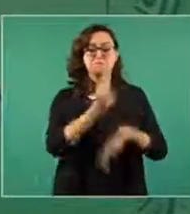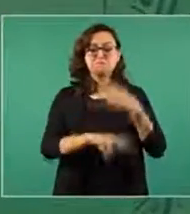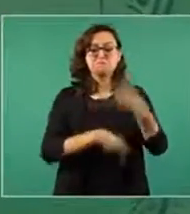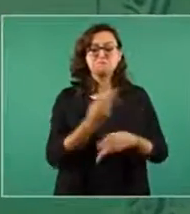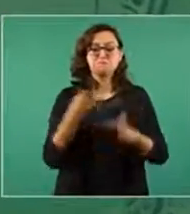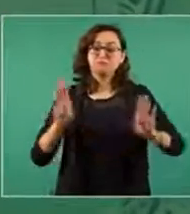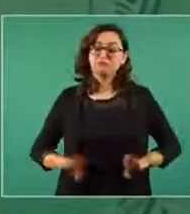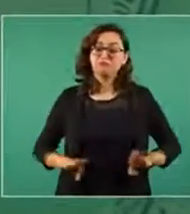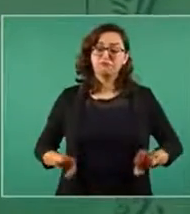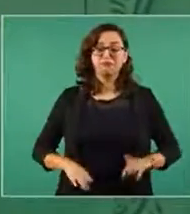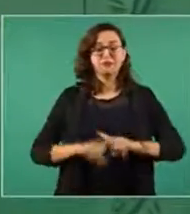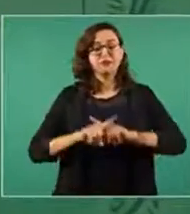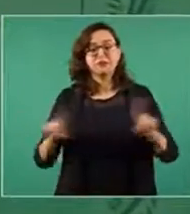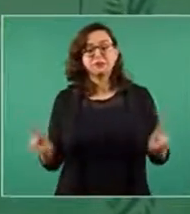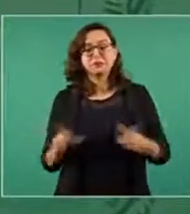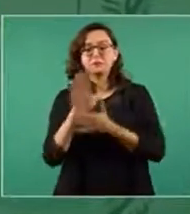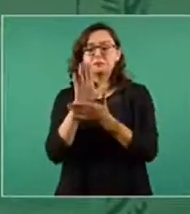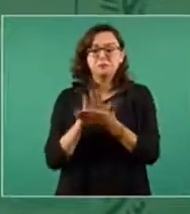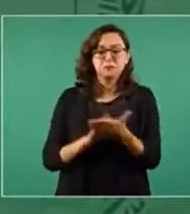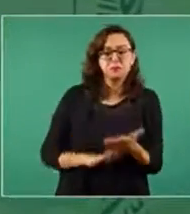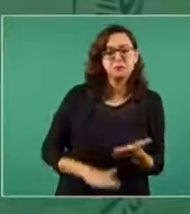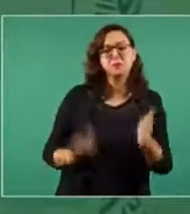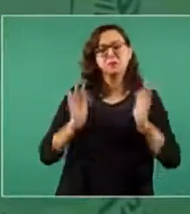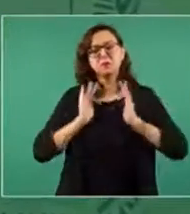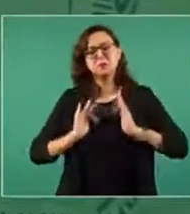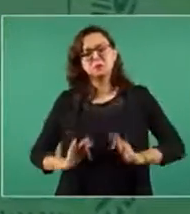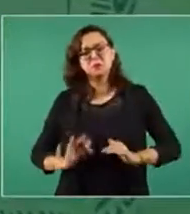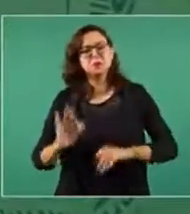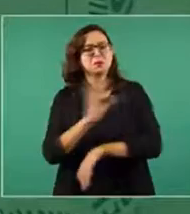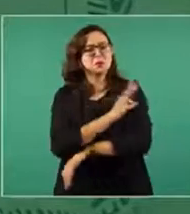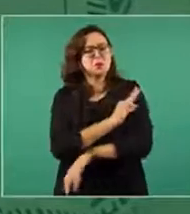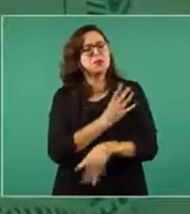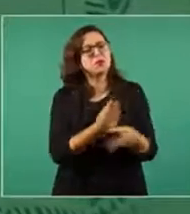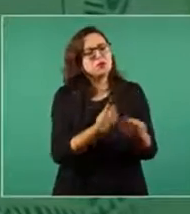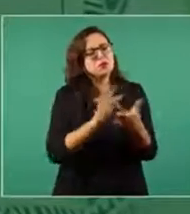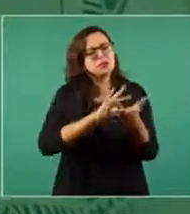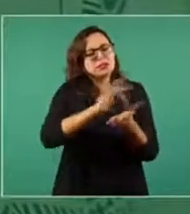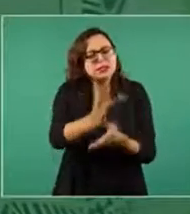lo vacunan. Muchas gracias.